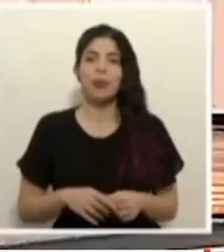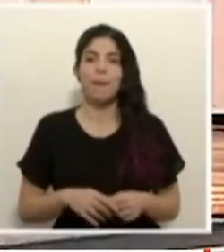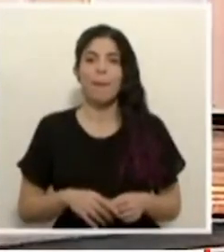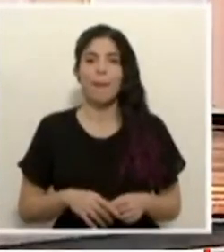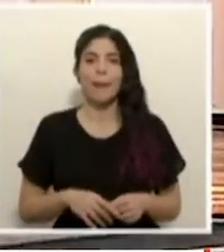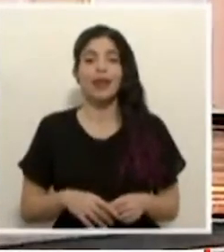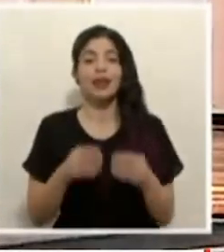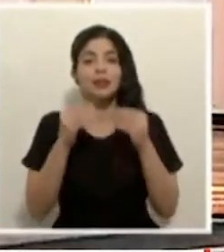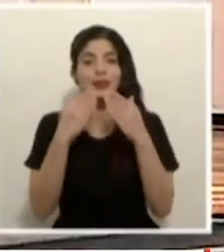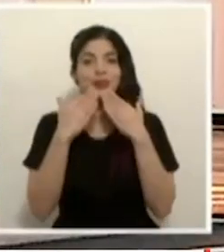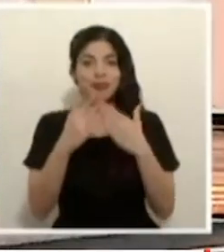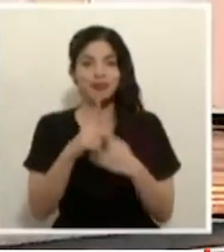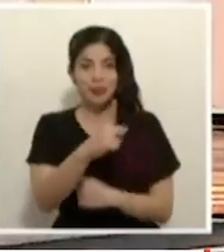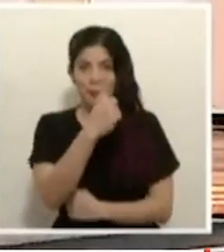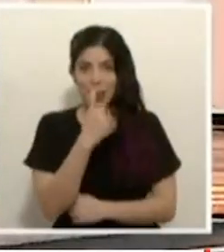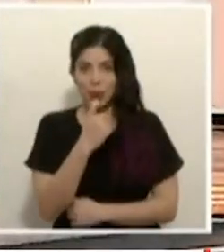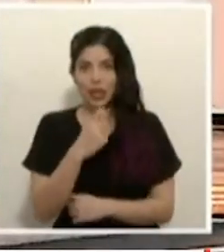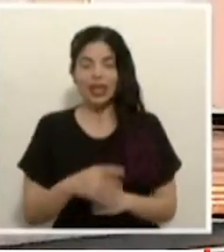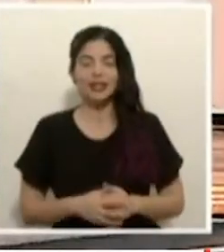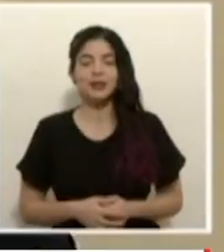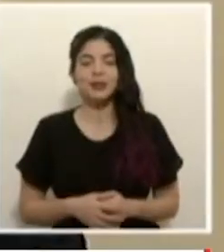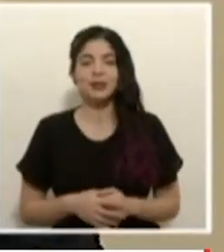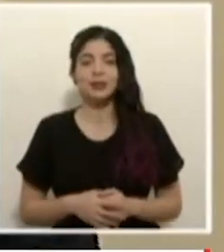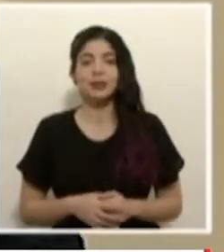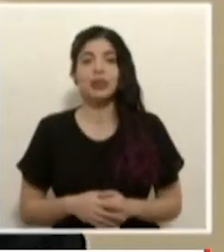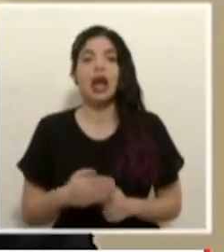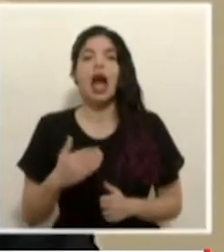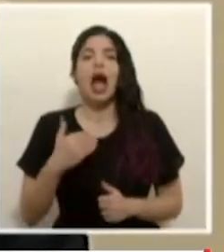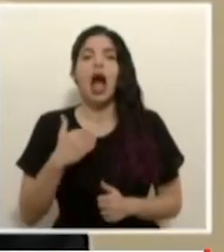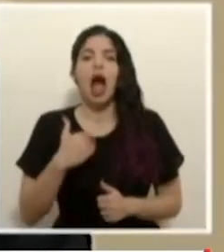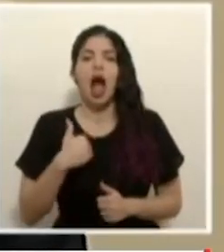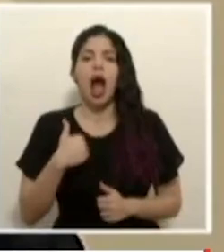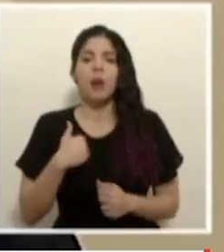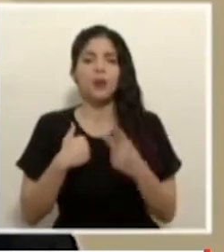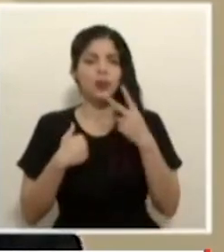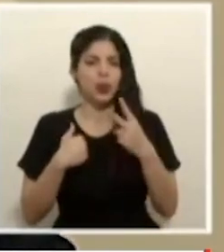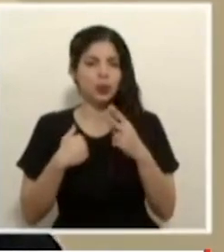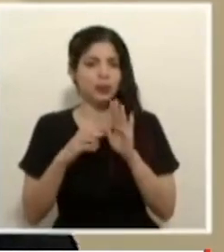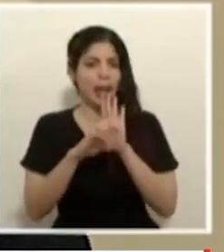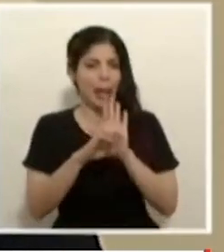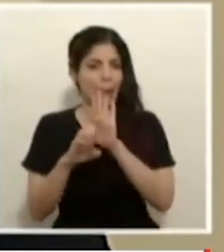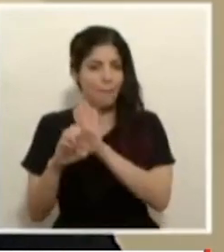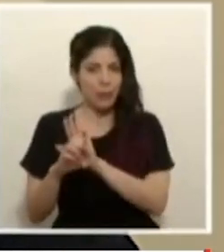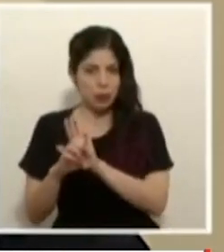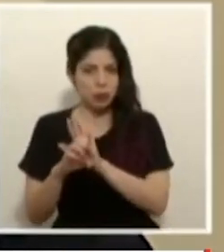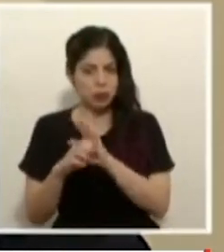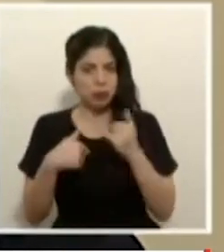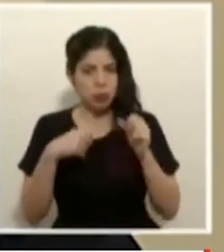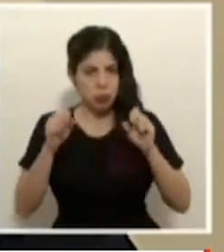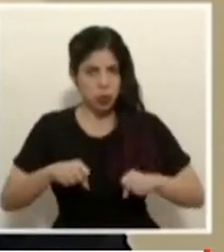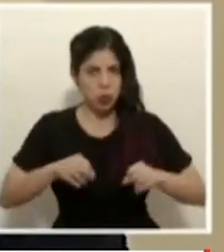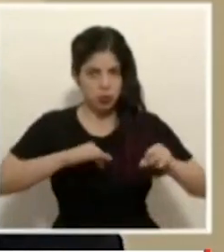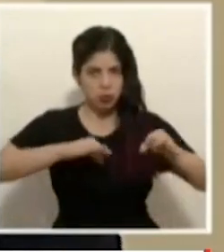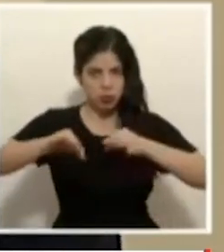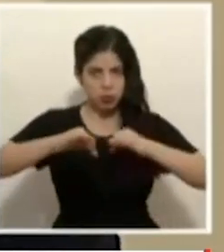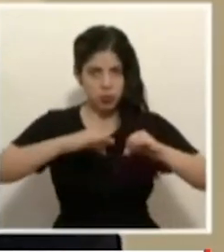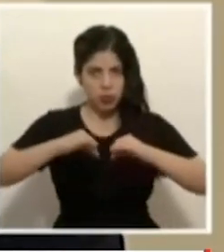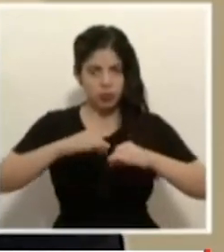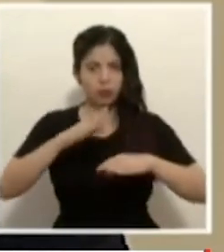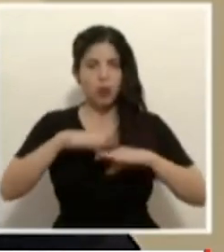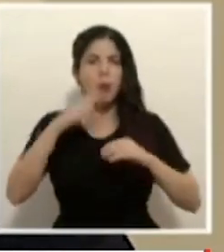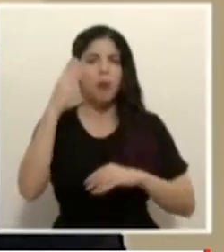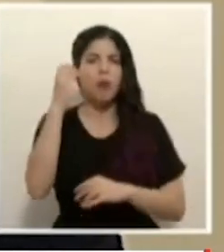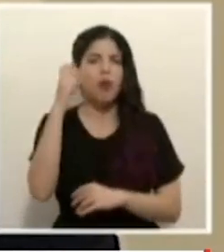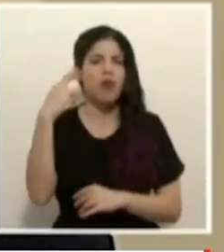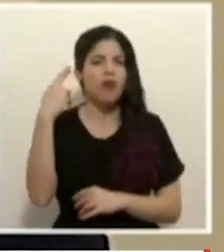muchas gracias por la pregunta hay hay dos ejemplos concretos que le puedo comentar respecto de la justificación